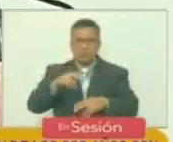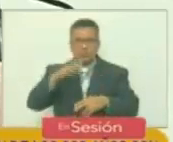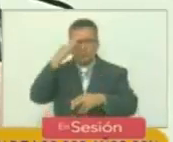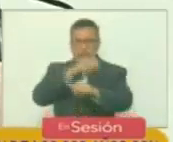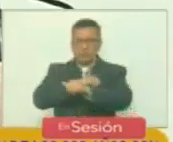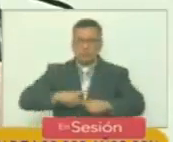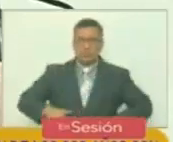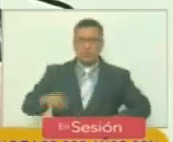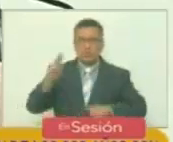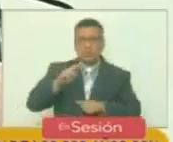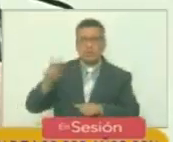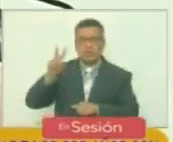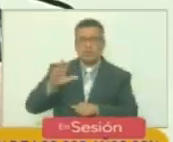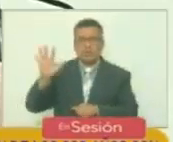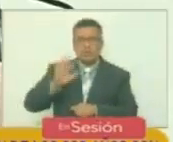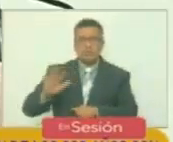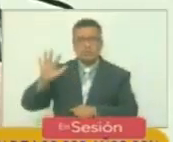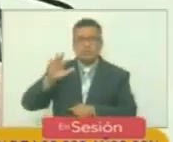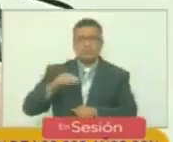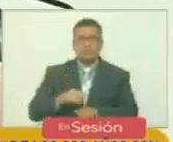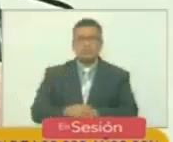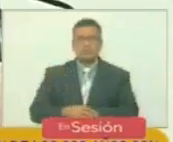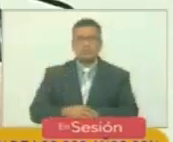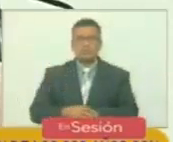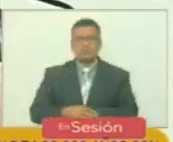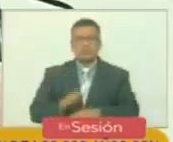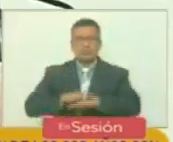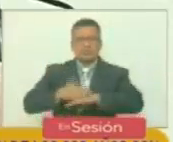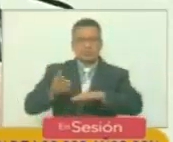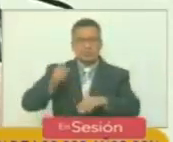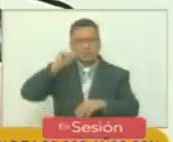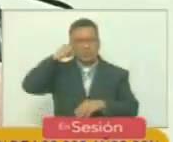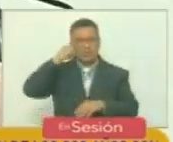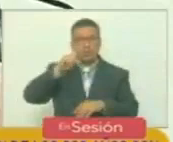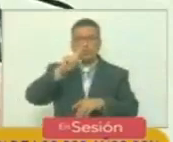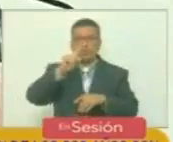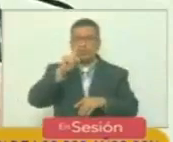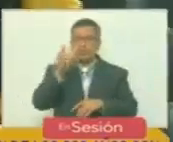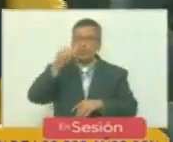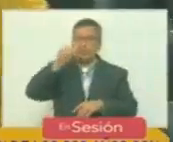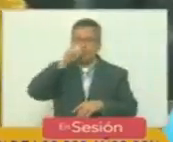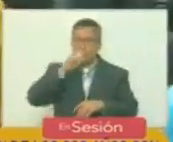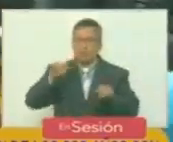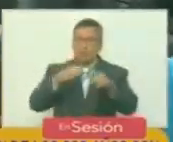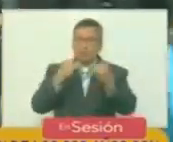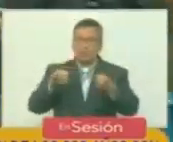bolivariana de la república de Venezuela por conmemorar un aniversario más